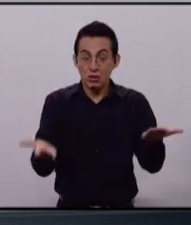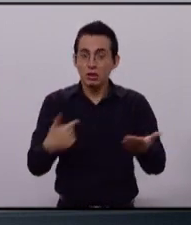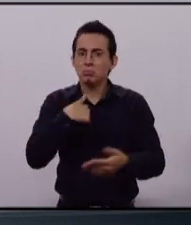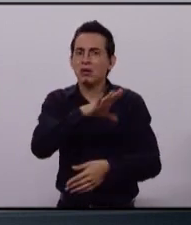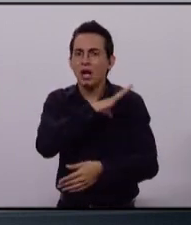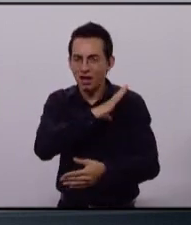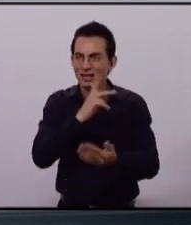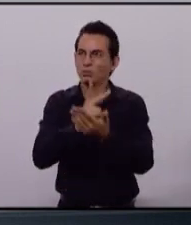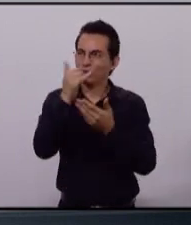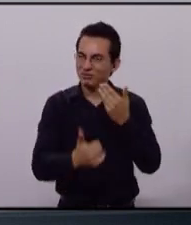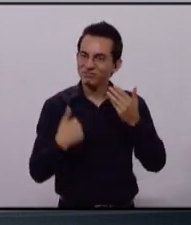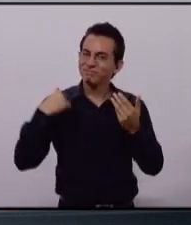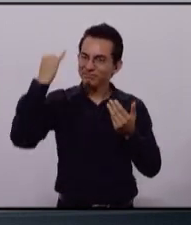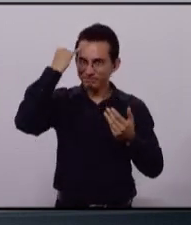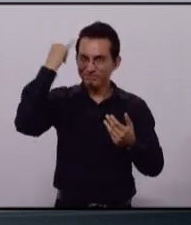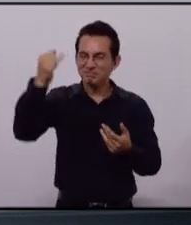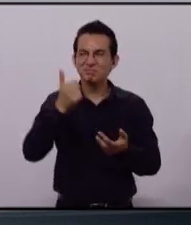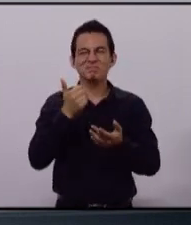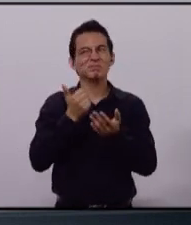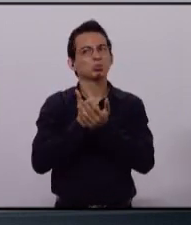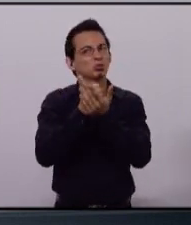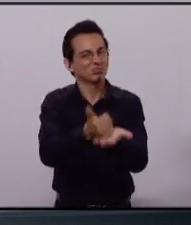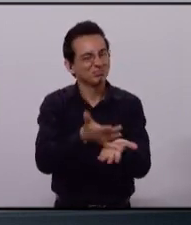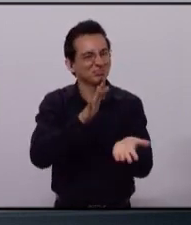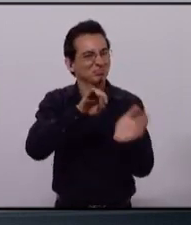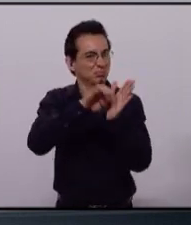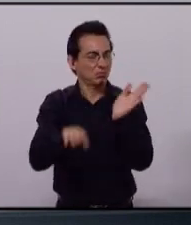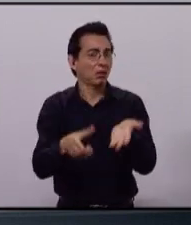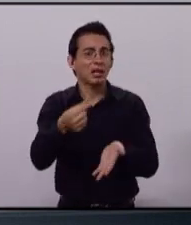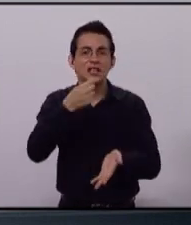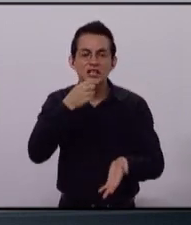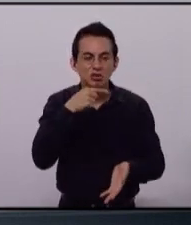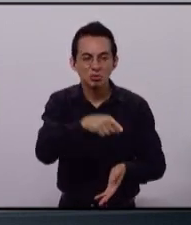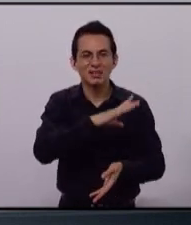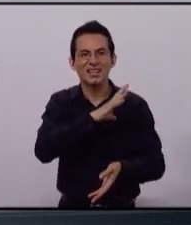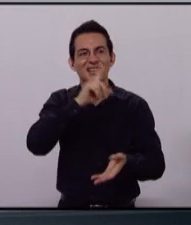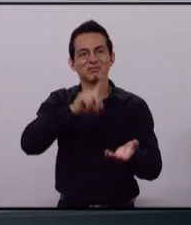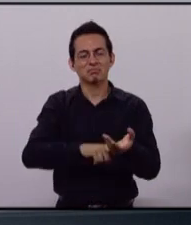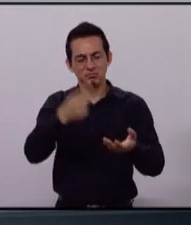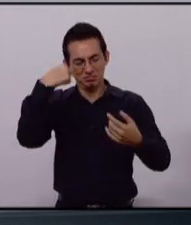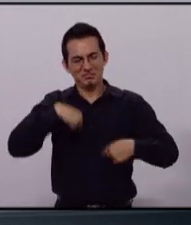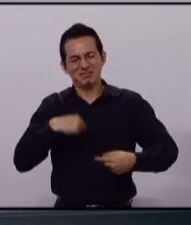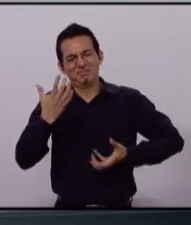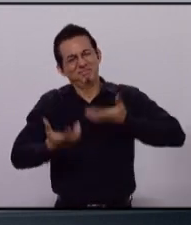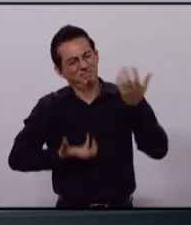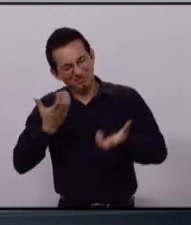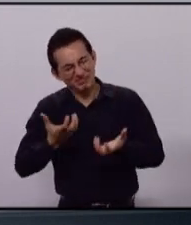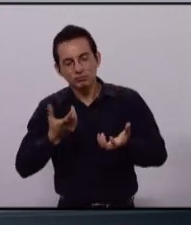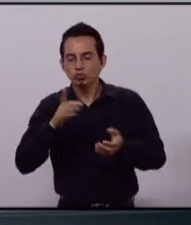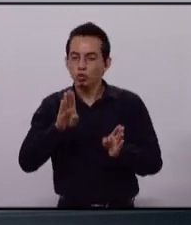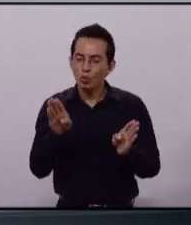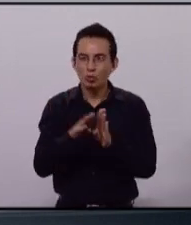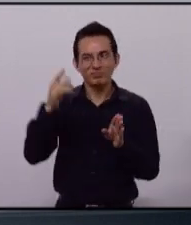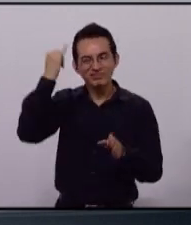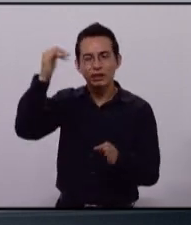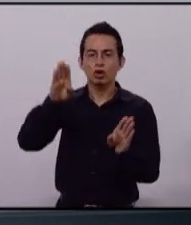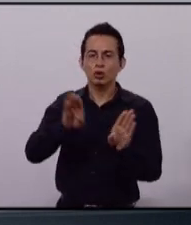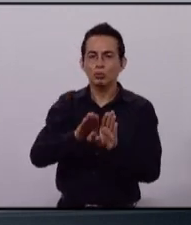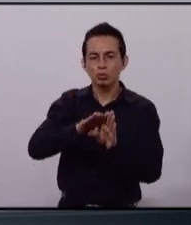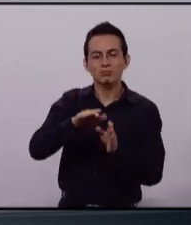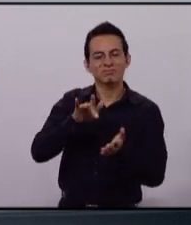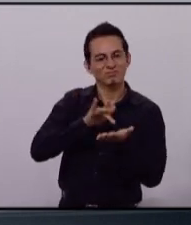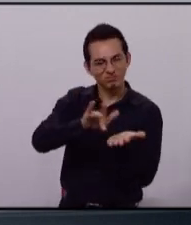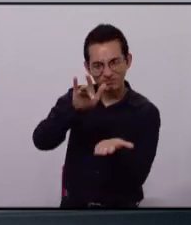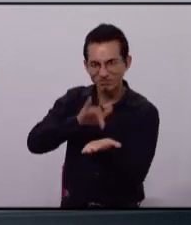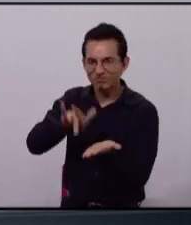van de la mano, ayudar a niños con quemaduras, buscando recursos para apoyarlos y llevarlos